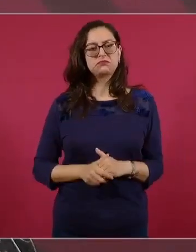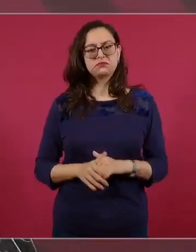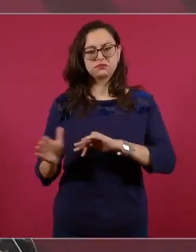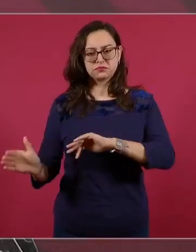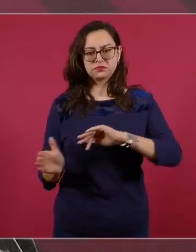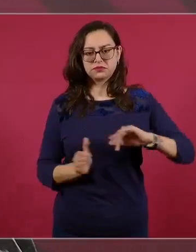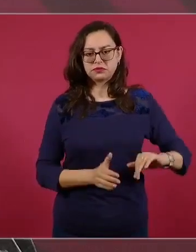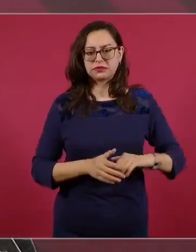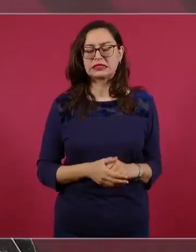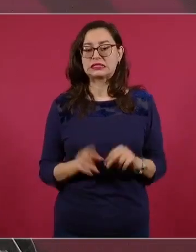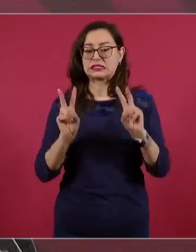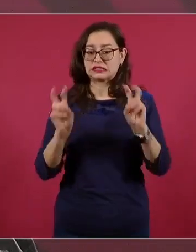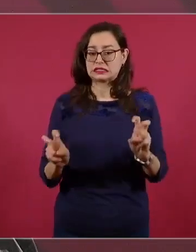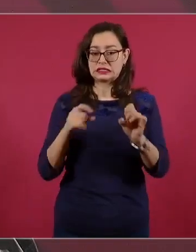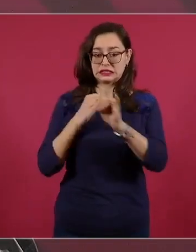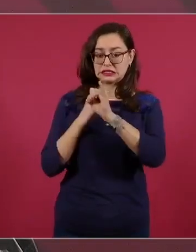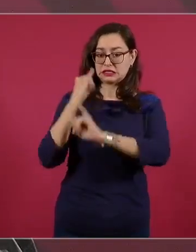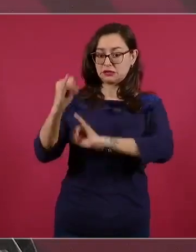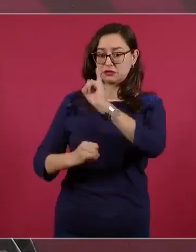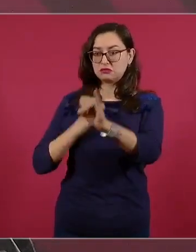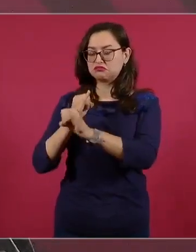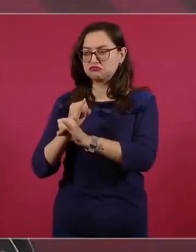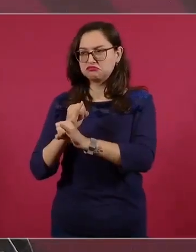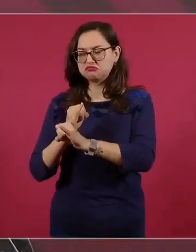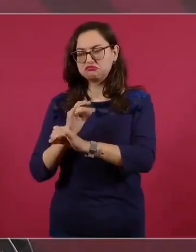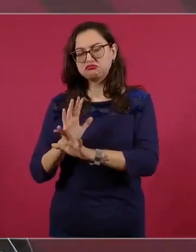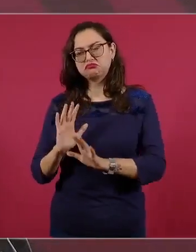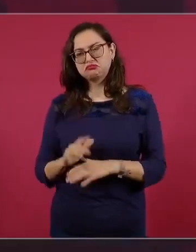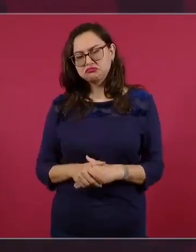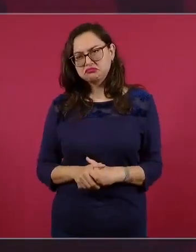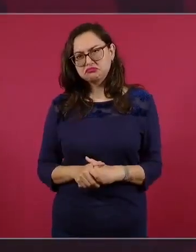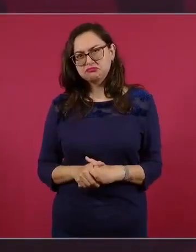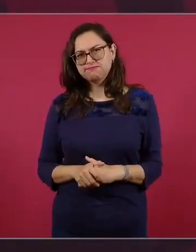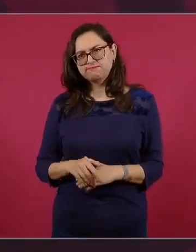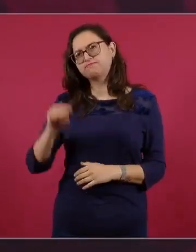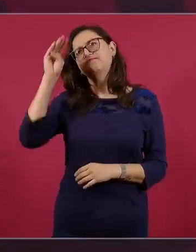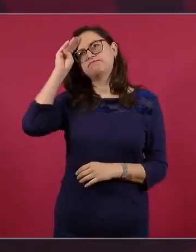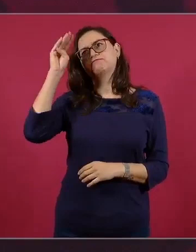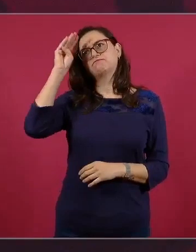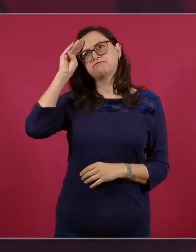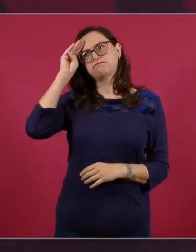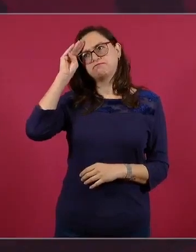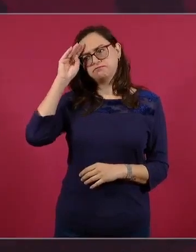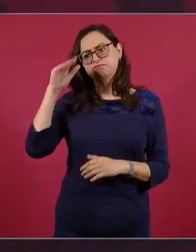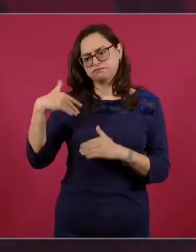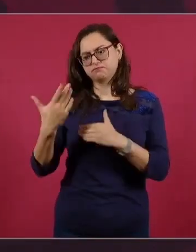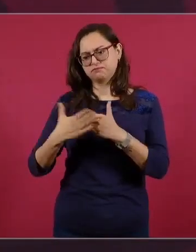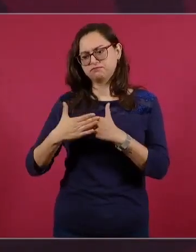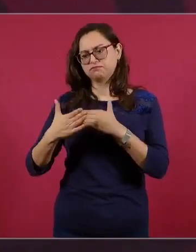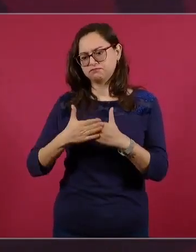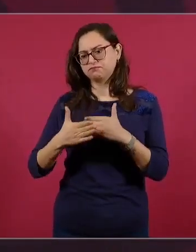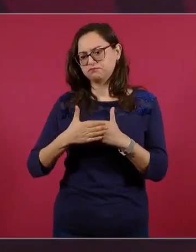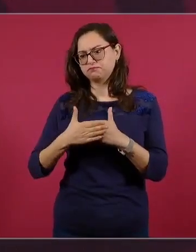yo estoy seguro que dirigentes de